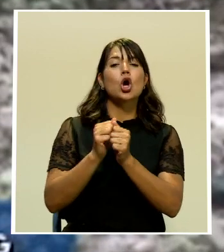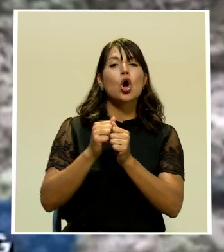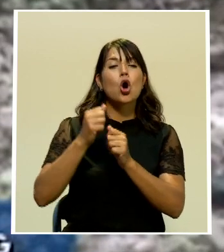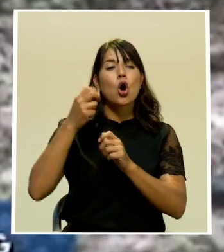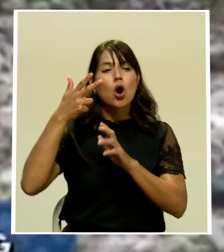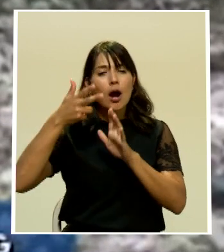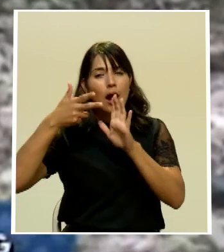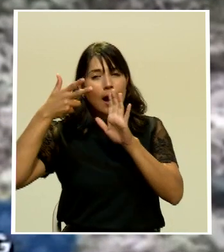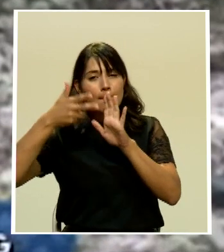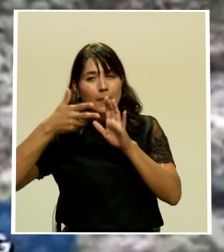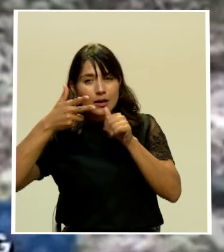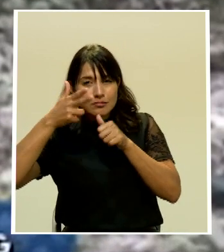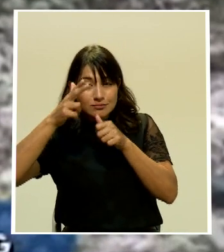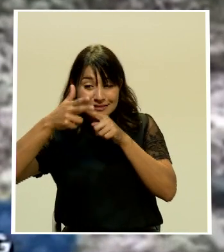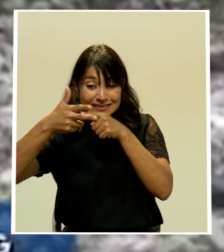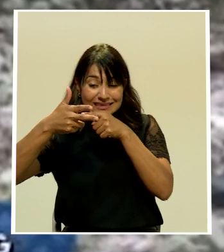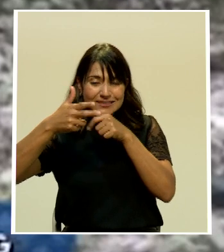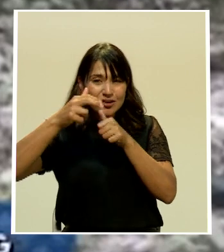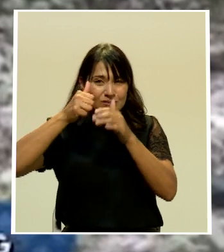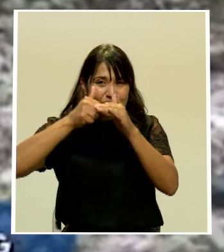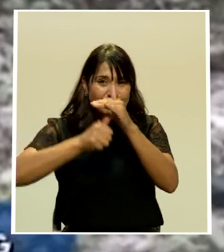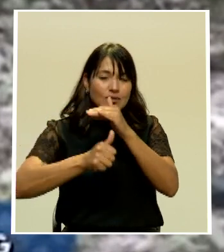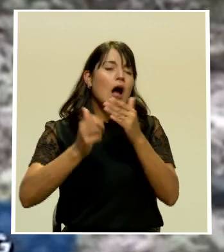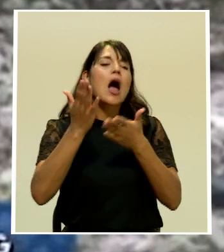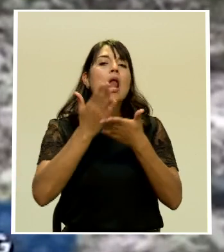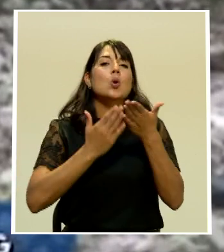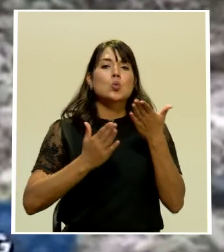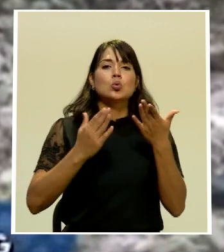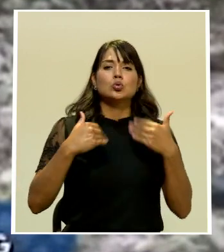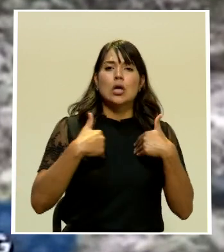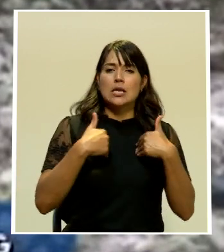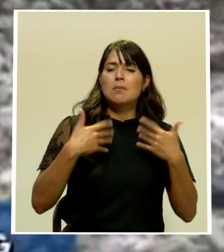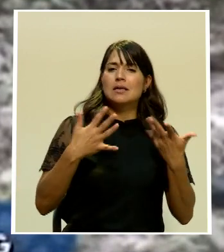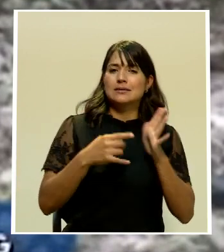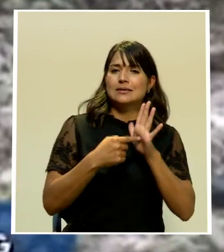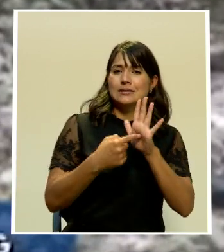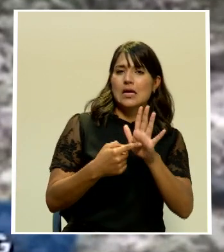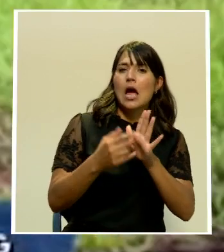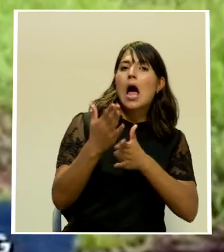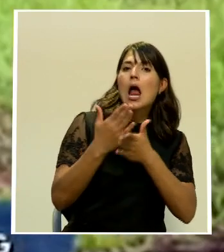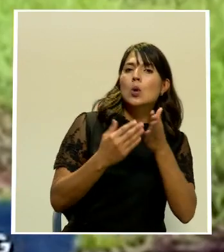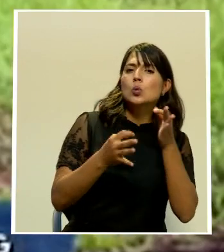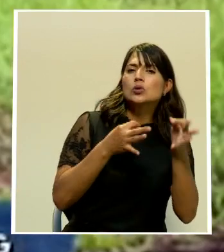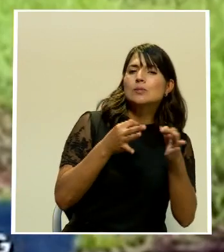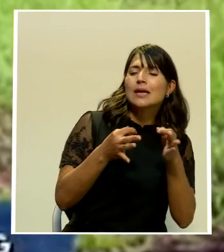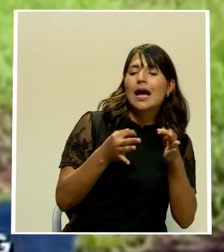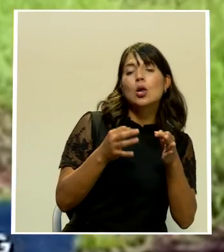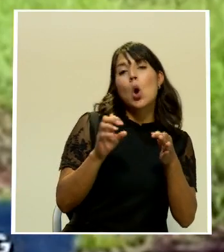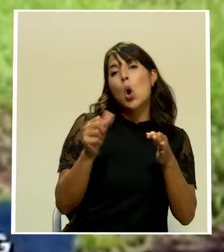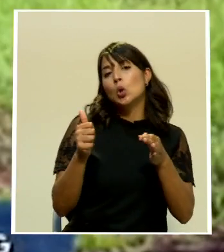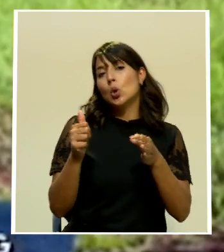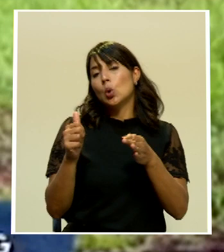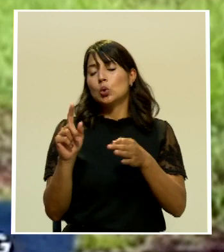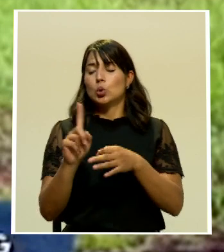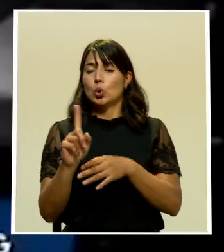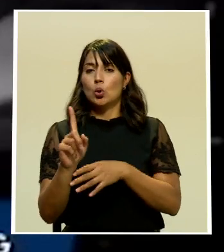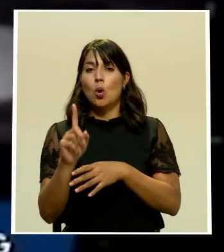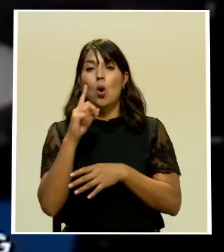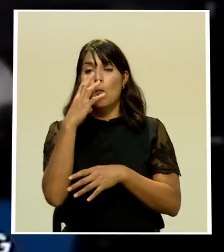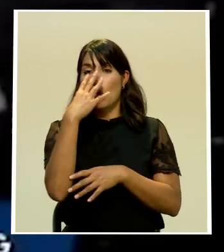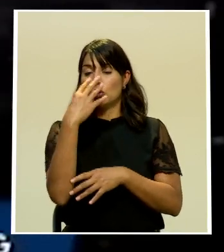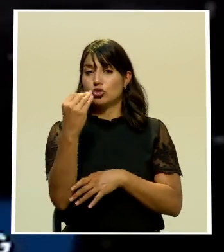algunas especies ya las hemos presentado hay algunos amiguitos que detallamos y otros no como por ejemplo el zorro gris